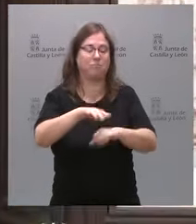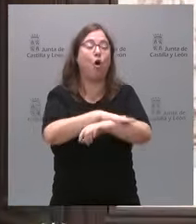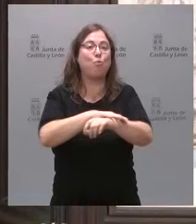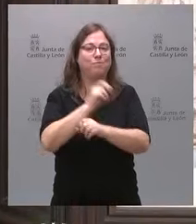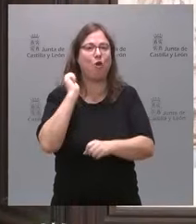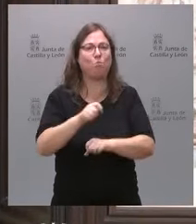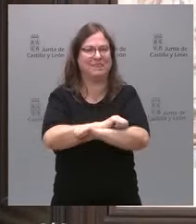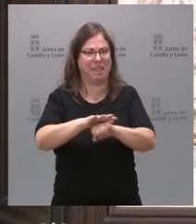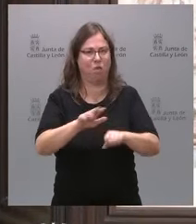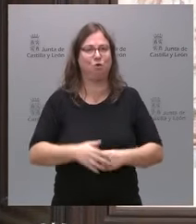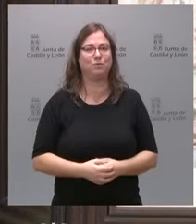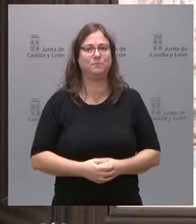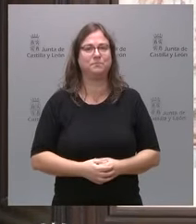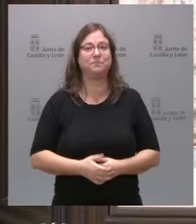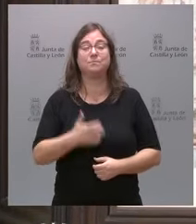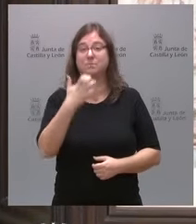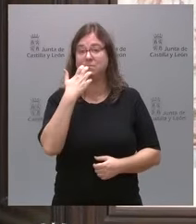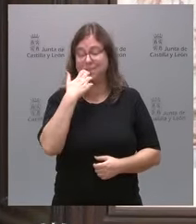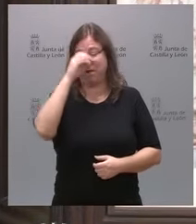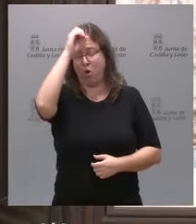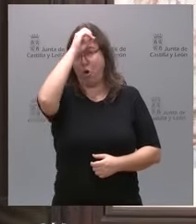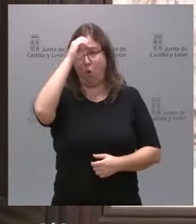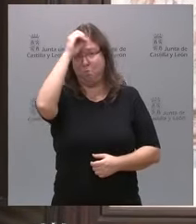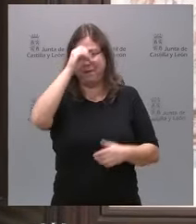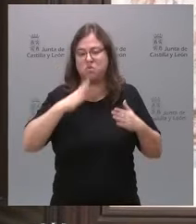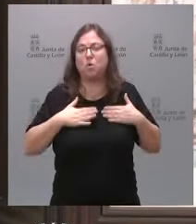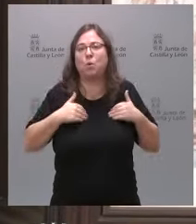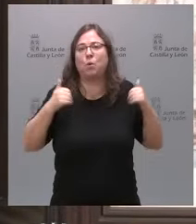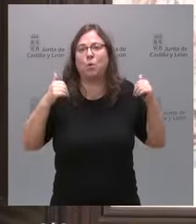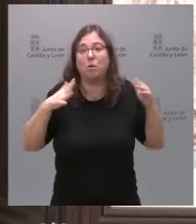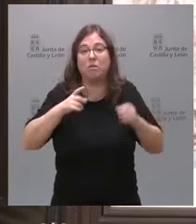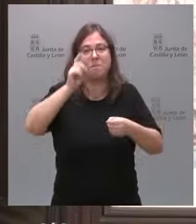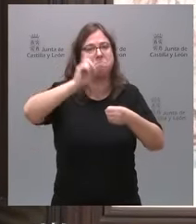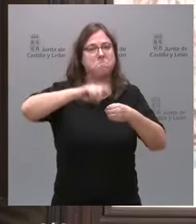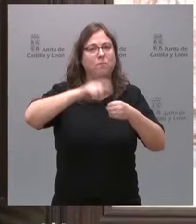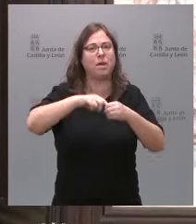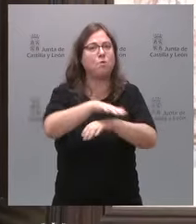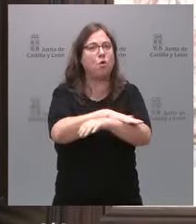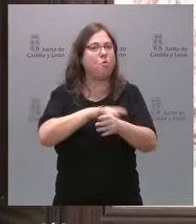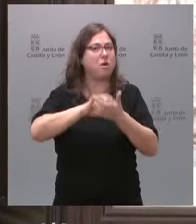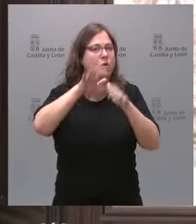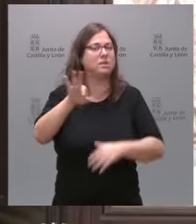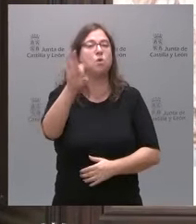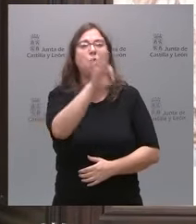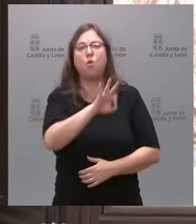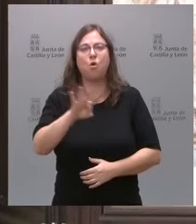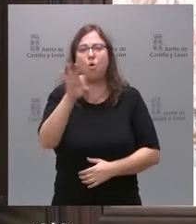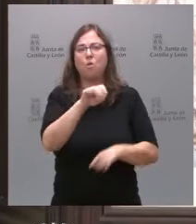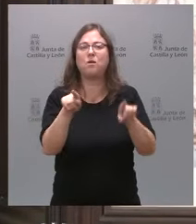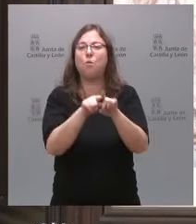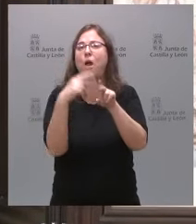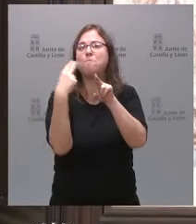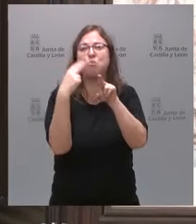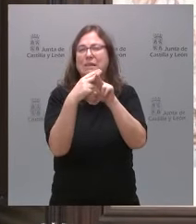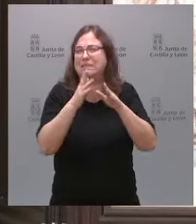Mire, más allá de las valoraciones de cualquier miembro del Gobierno de Castilla y León o cualquier dirigente político